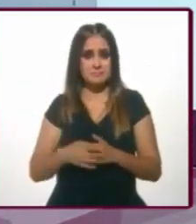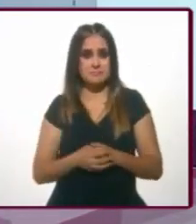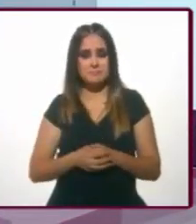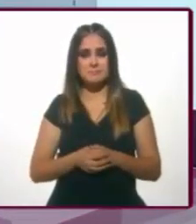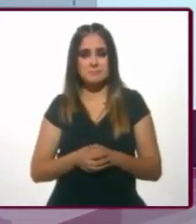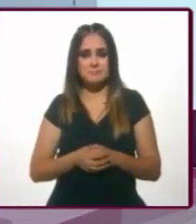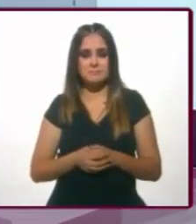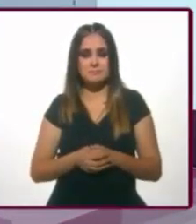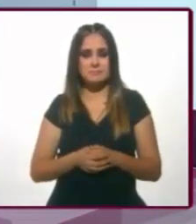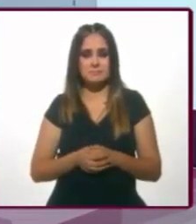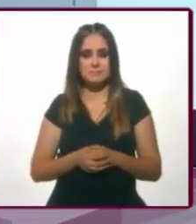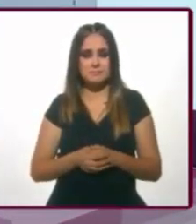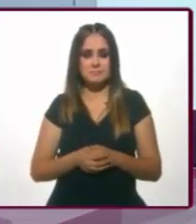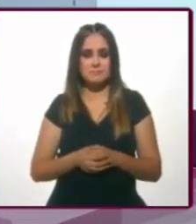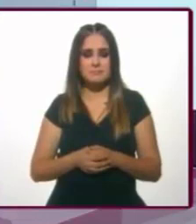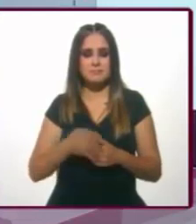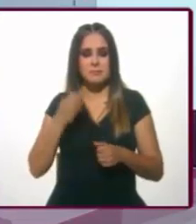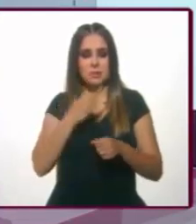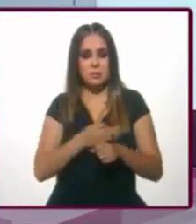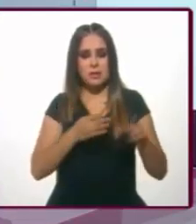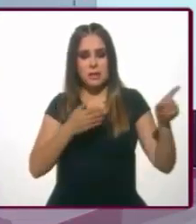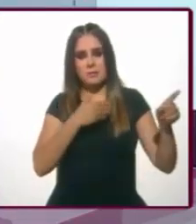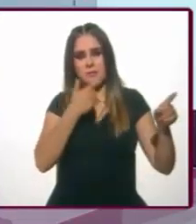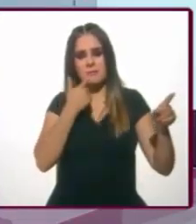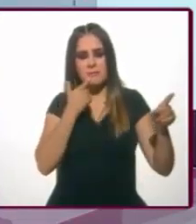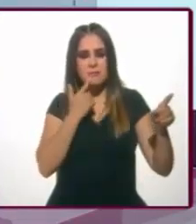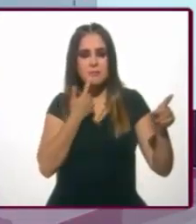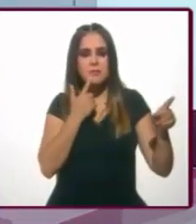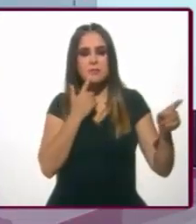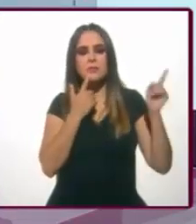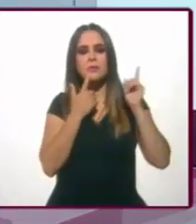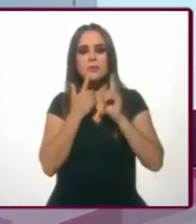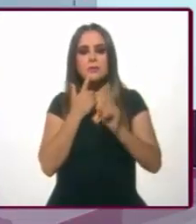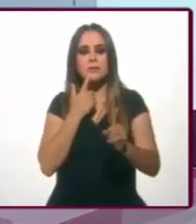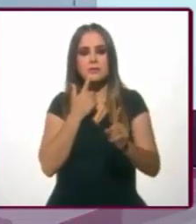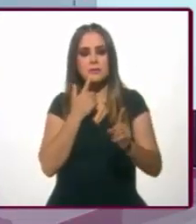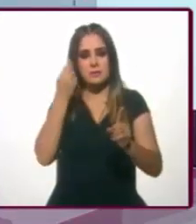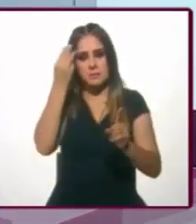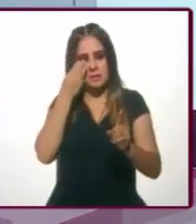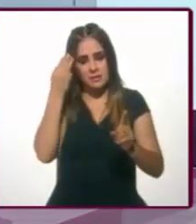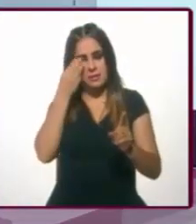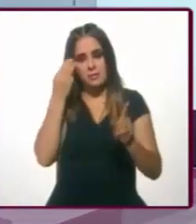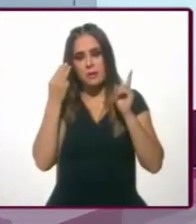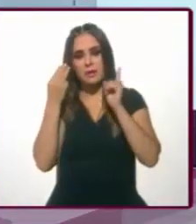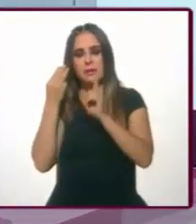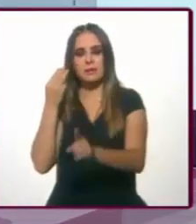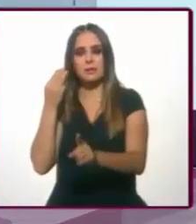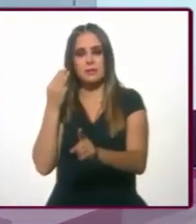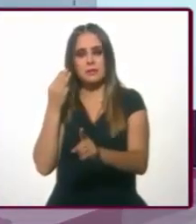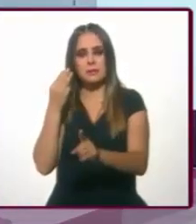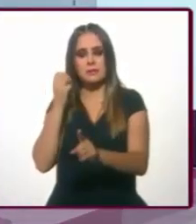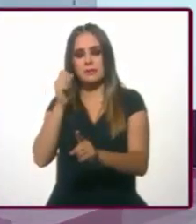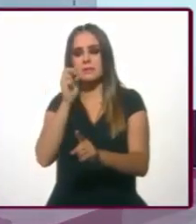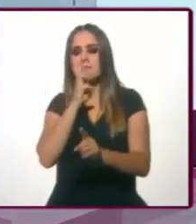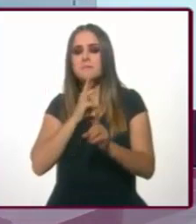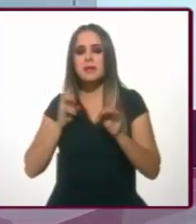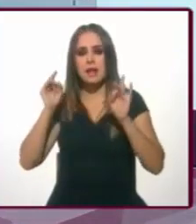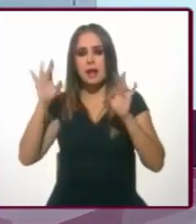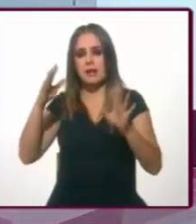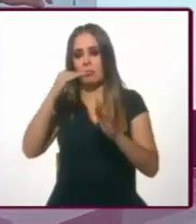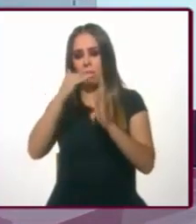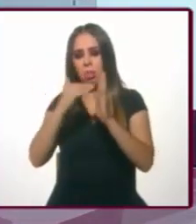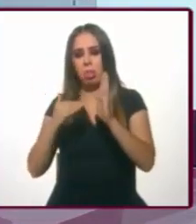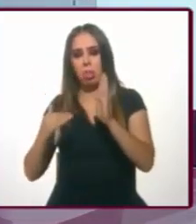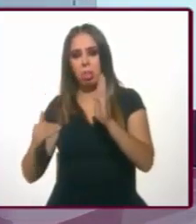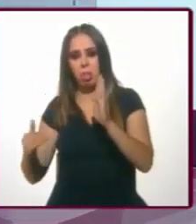así, la del hoy presidente, esta sería la de Marcelo Ebrard y esta es una tendencia más bien a la